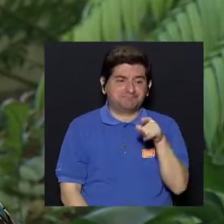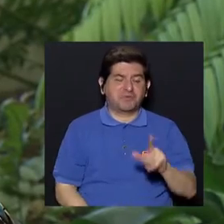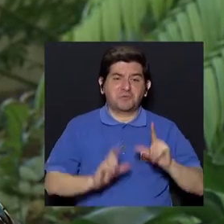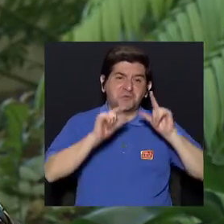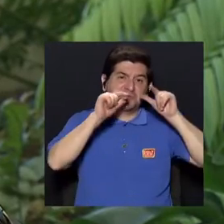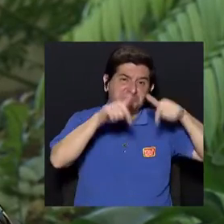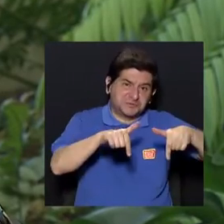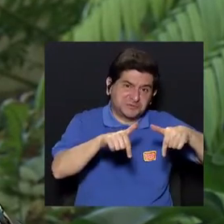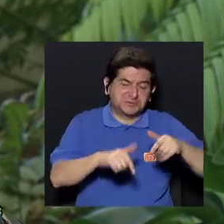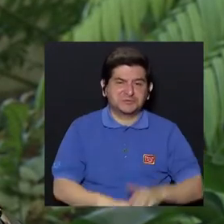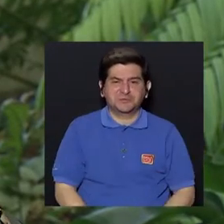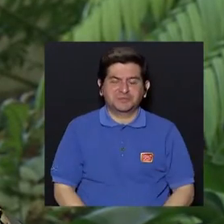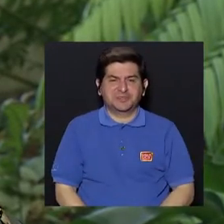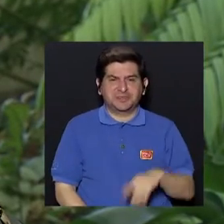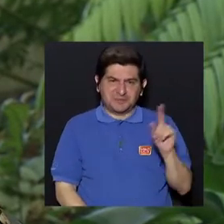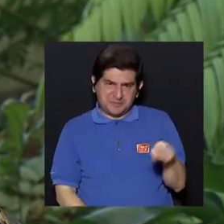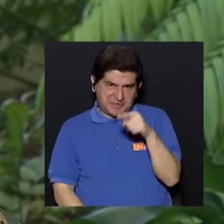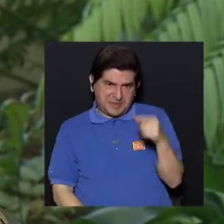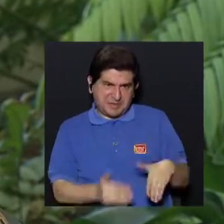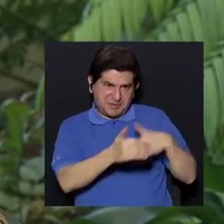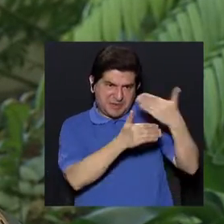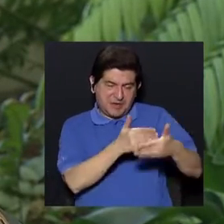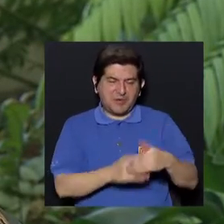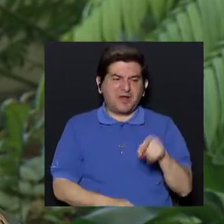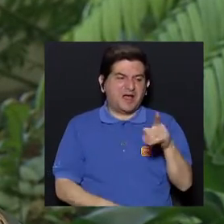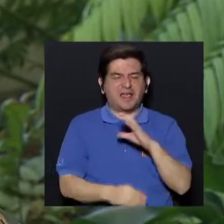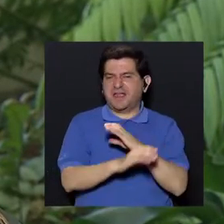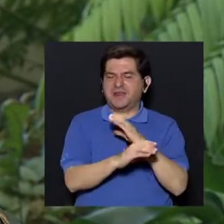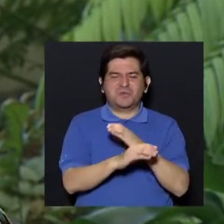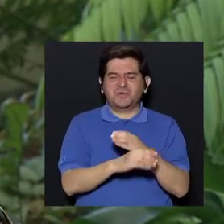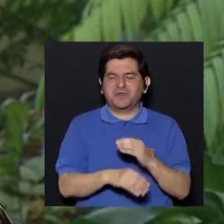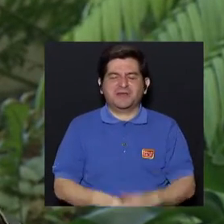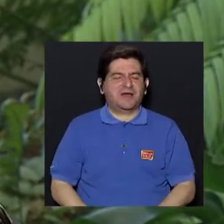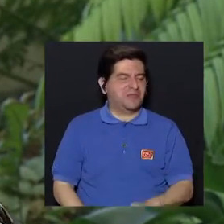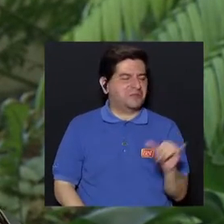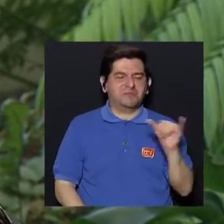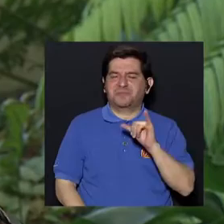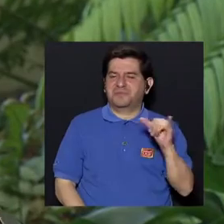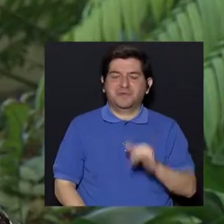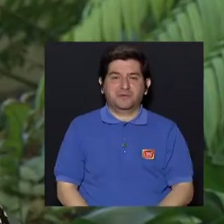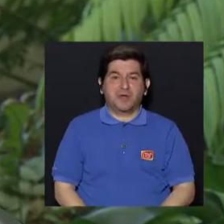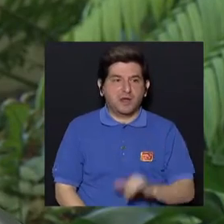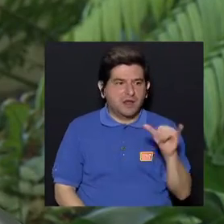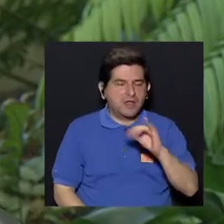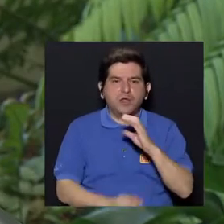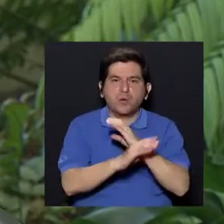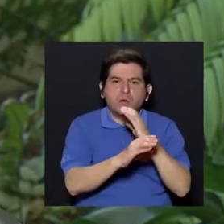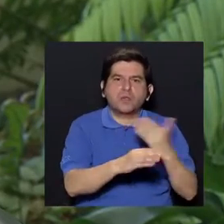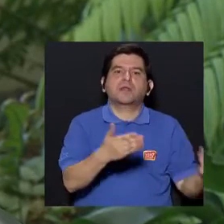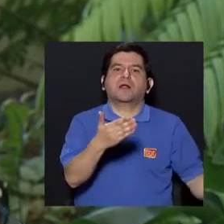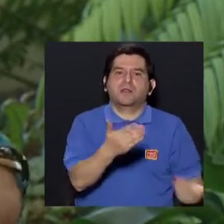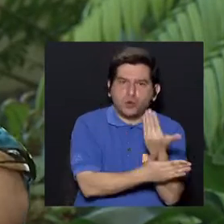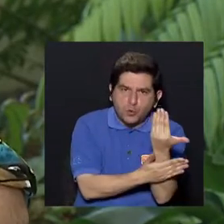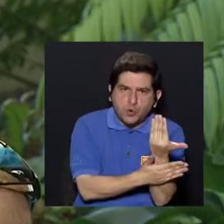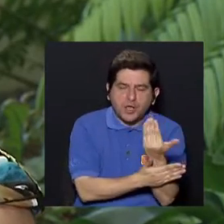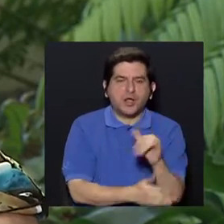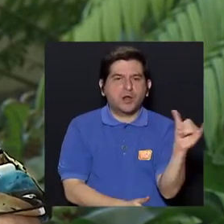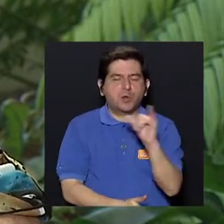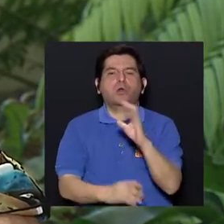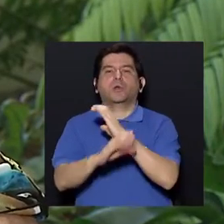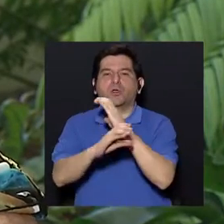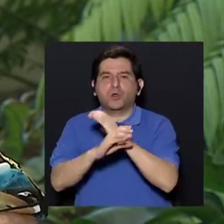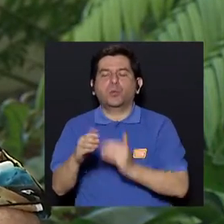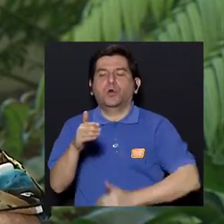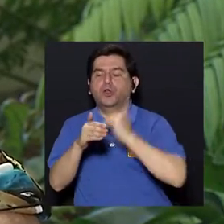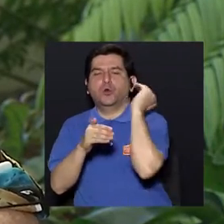residuo, ahora ya que lo vamos a descartar, es cuando perdemos los cuidados. Entonces, el mismo cuidado que tenemos cuando lo tenemos nuevo, es el que